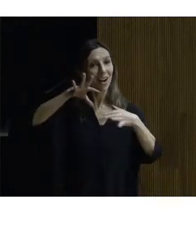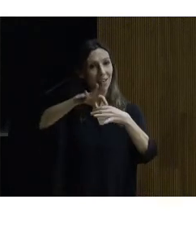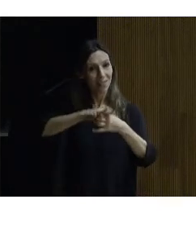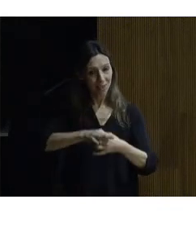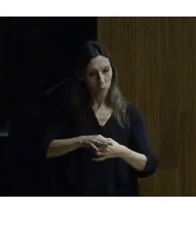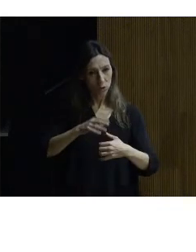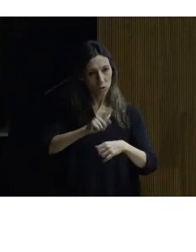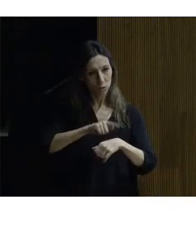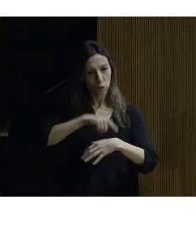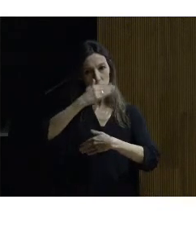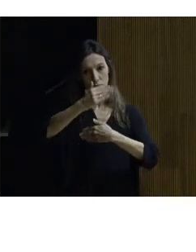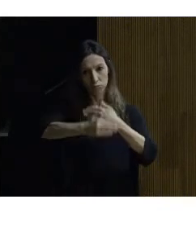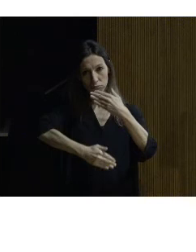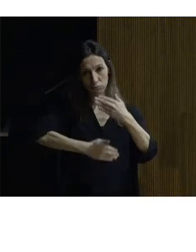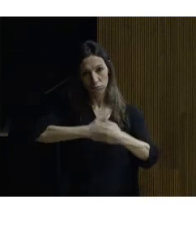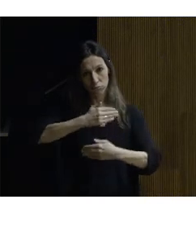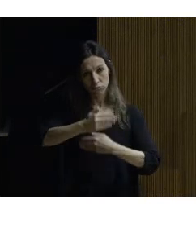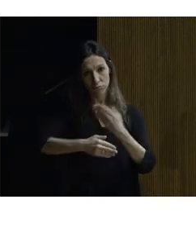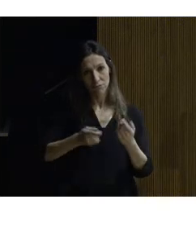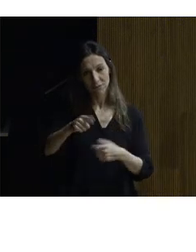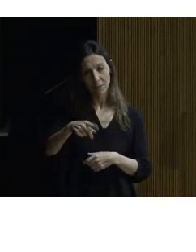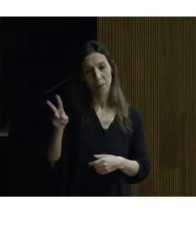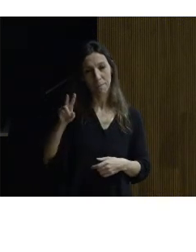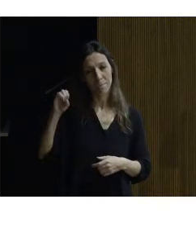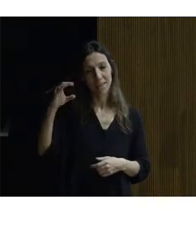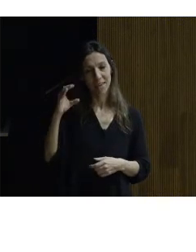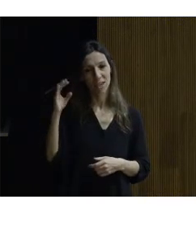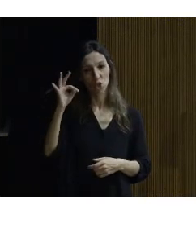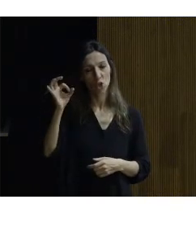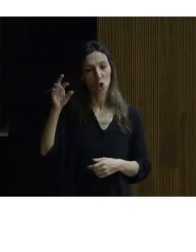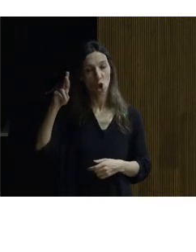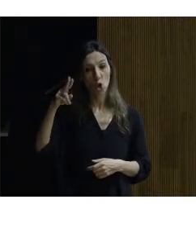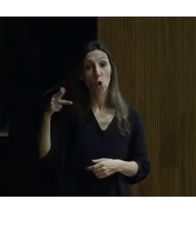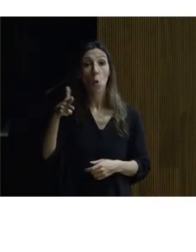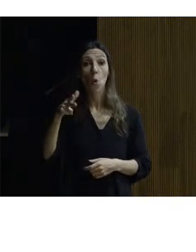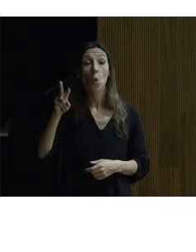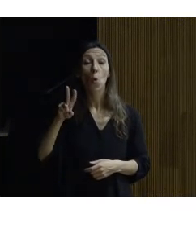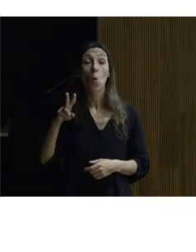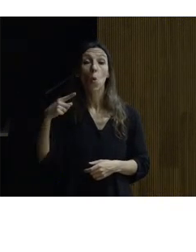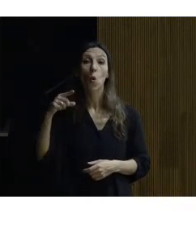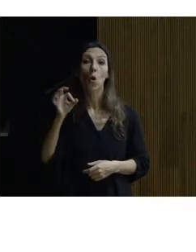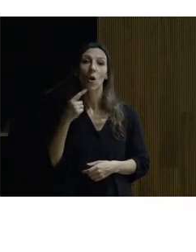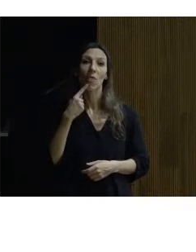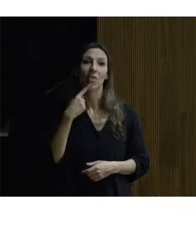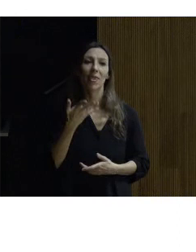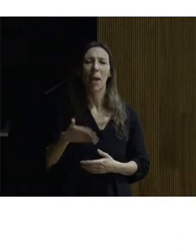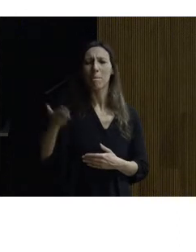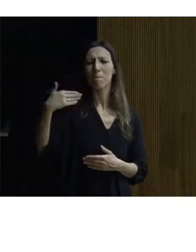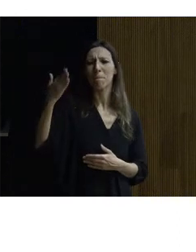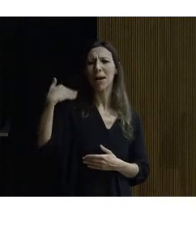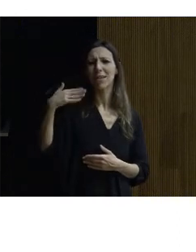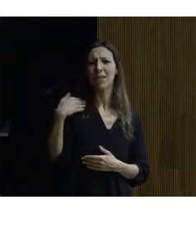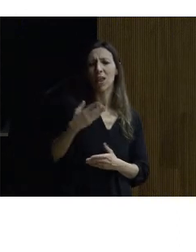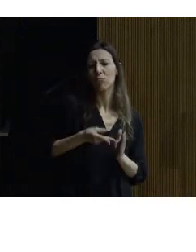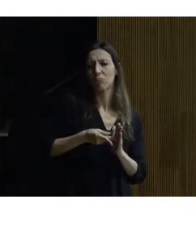paso del tiempo no en vano decía Víctor Hugo que el pasado no se quiere marchar retorna ¿no?